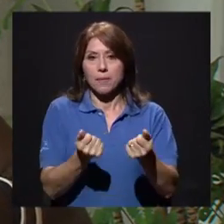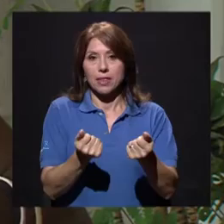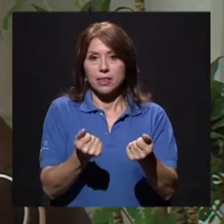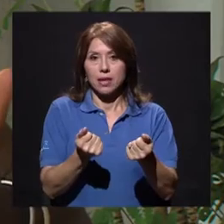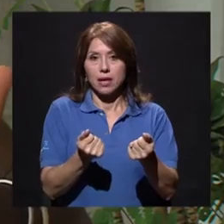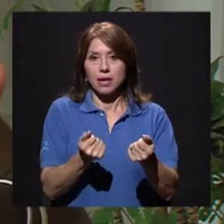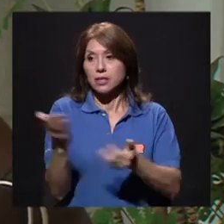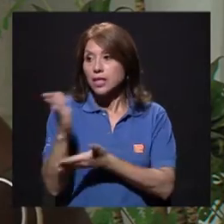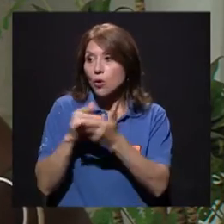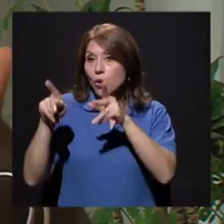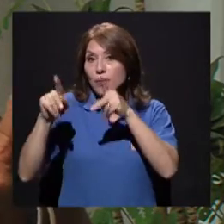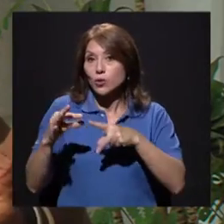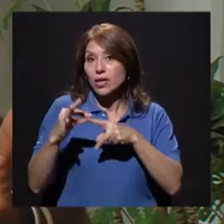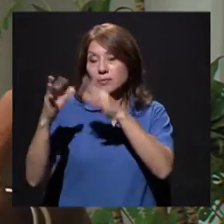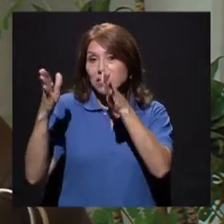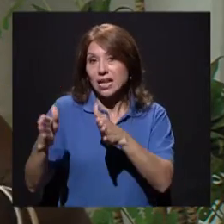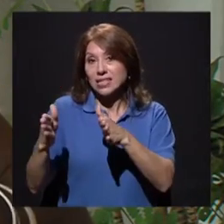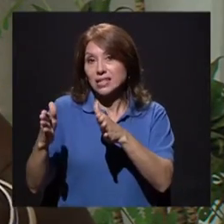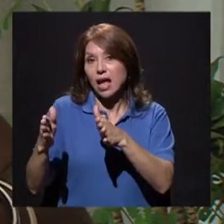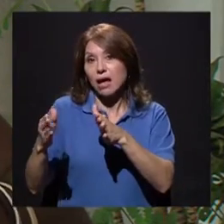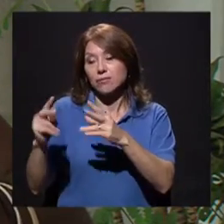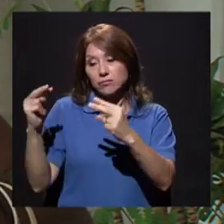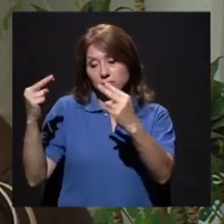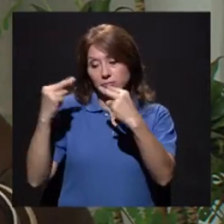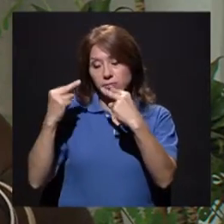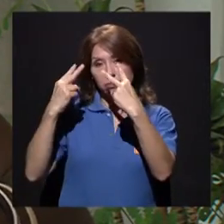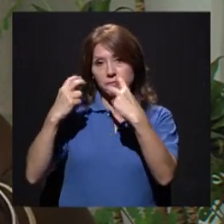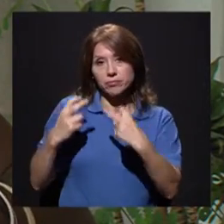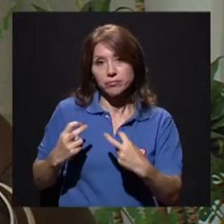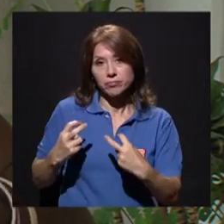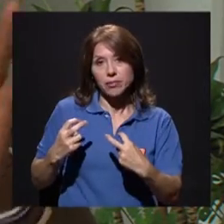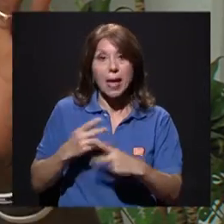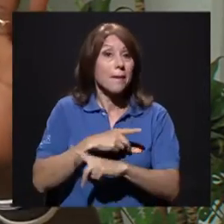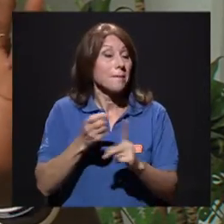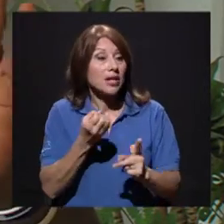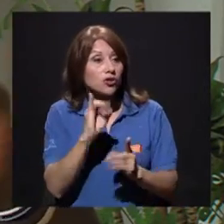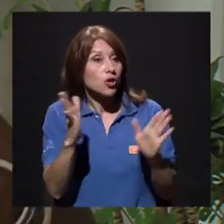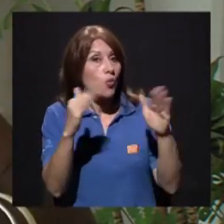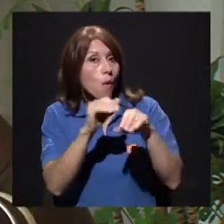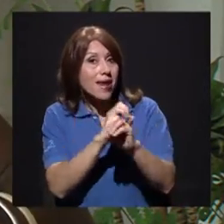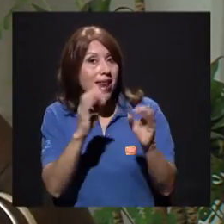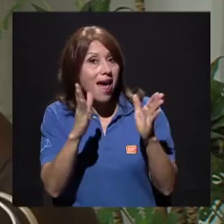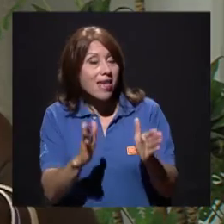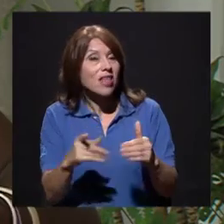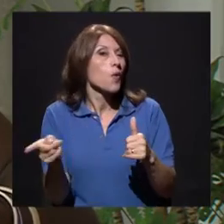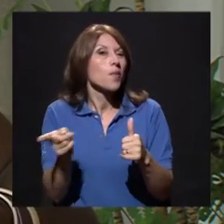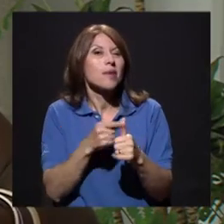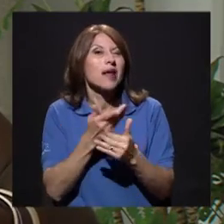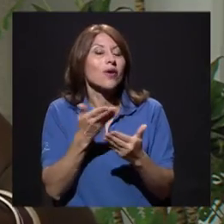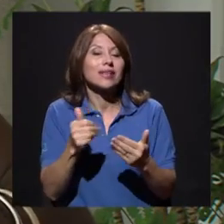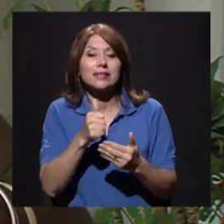pues si hay algún especialista, pues que lo vea. Si no hubiera el caso, lo primero es y él es lo que recomienda.